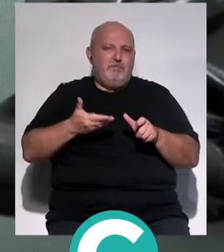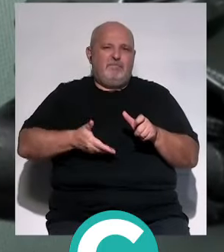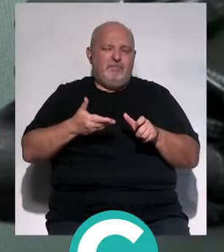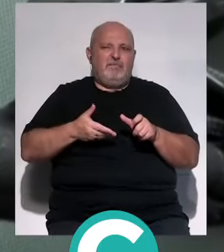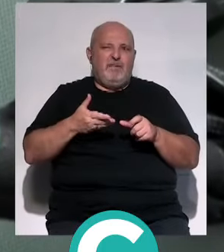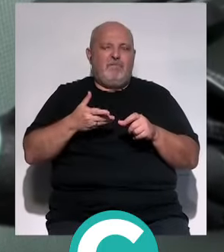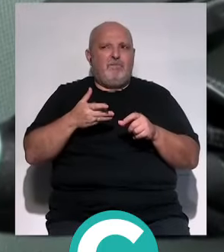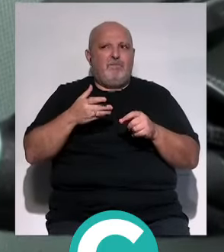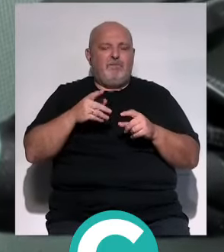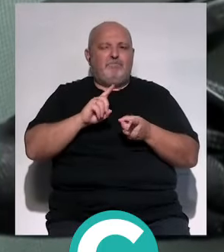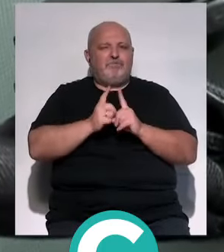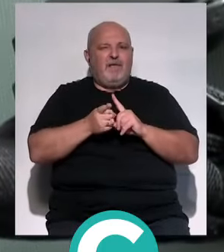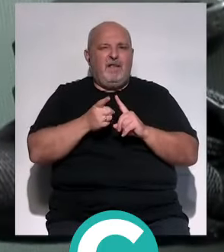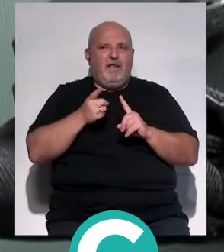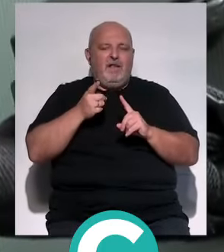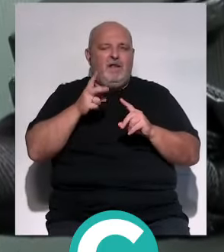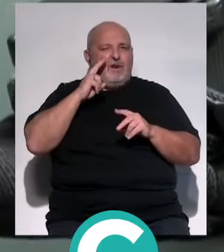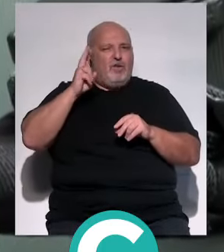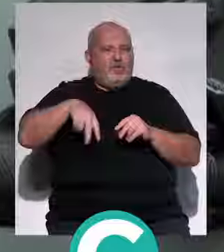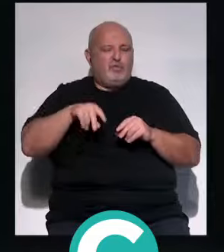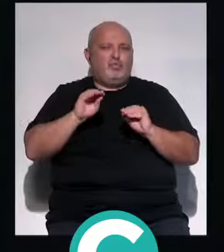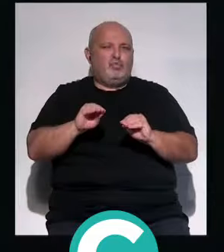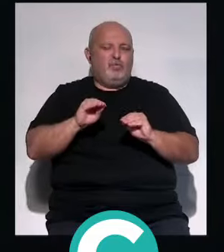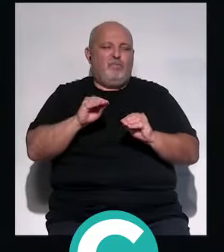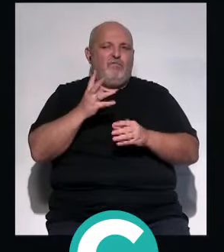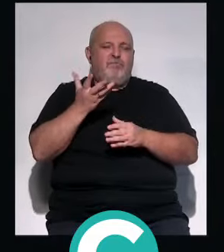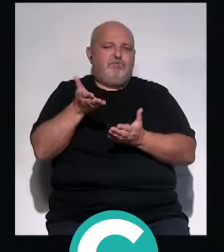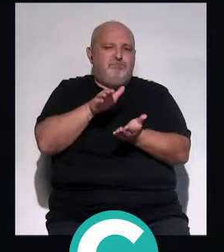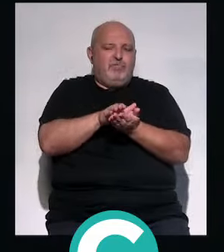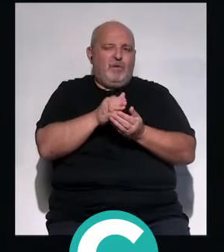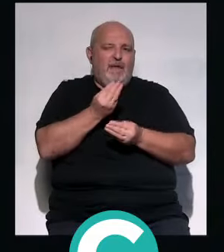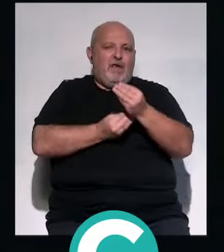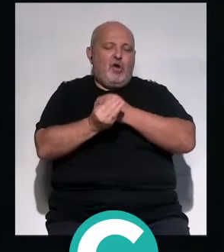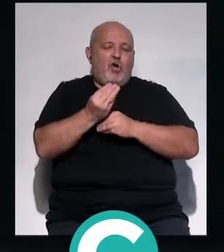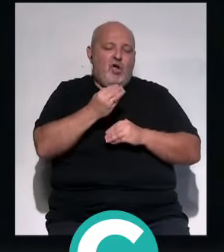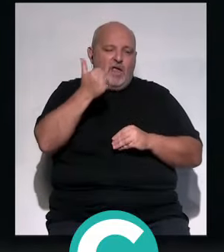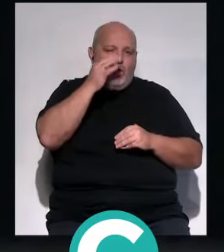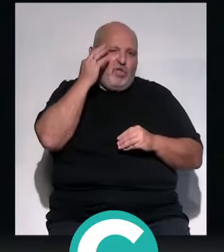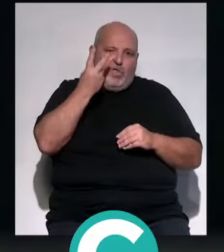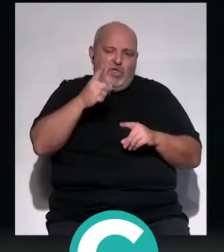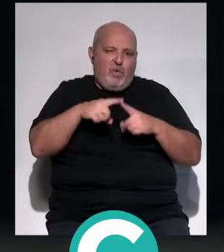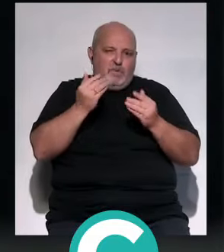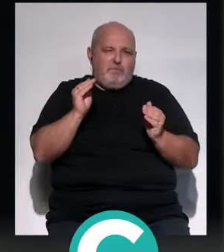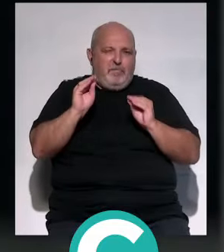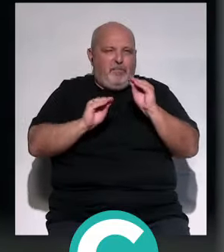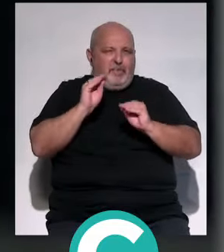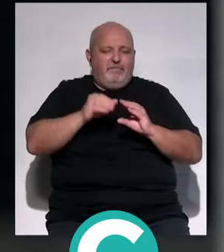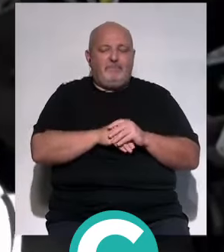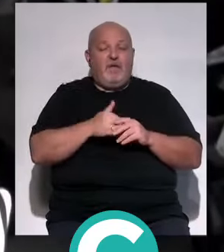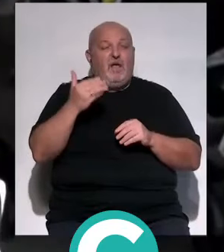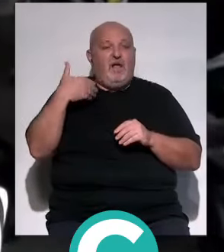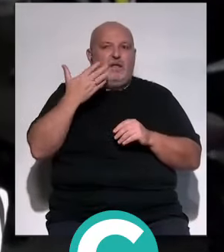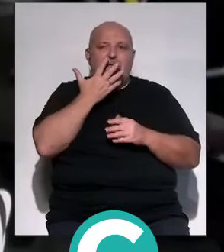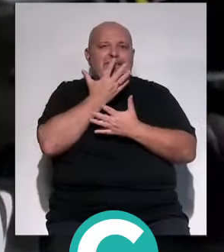de normalizar la muerte perinatal, reconociendo el fallecimiento de un hijo o hija. Antes era mucho